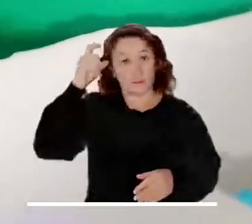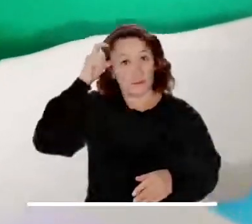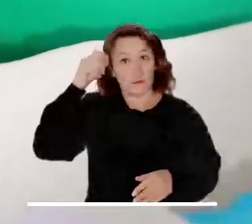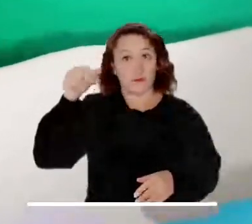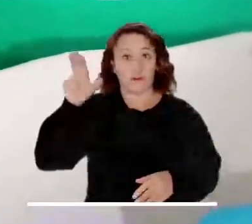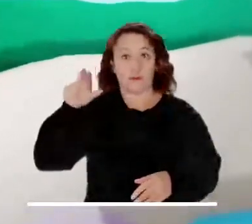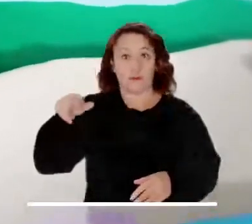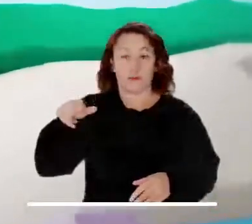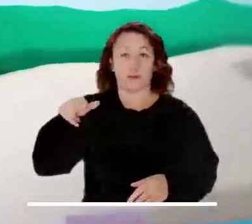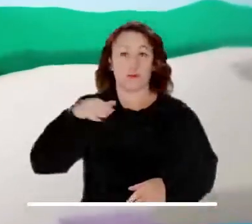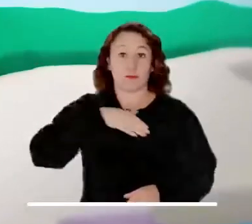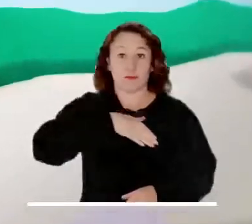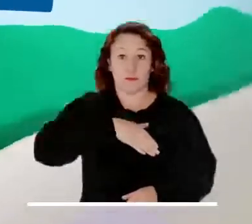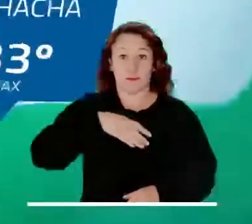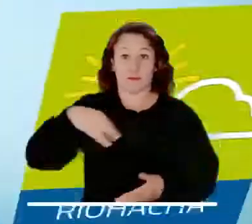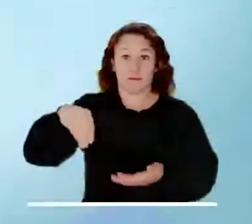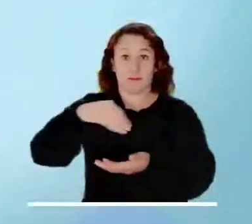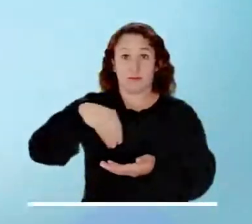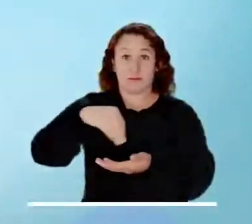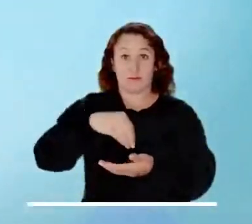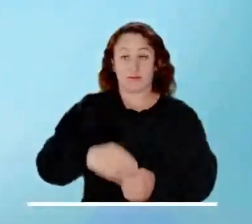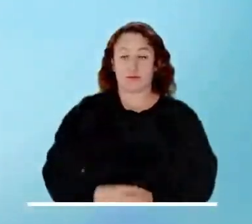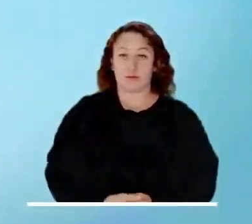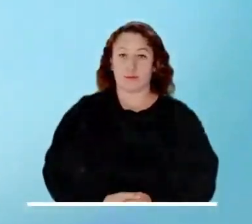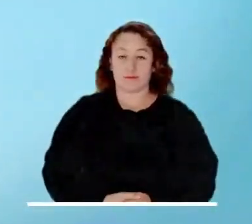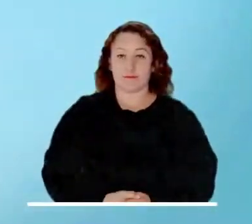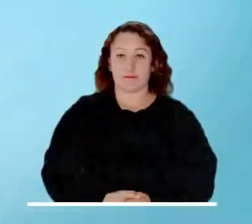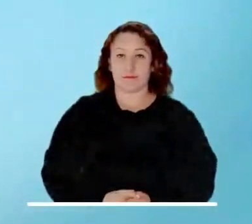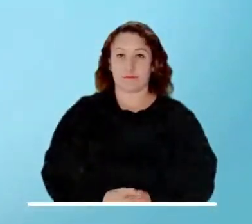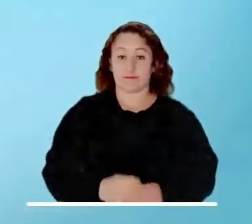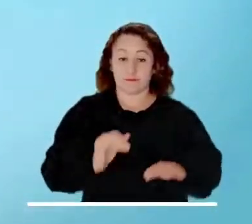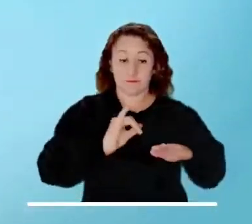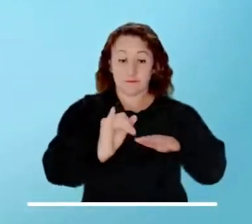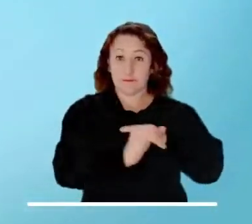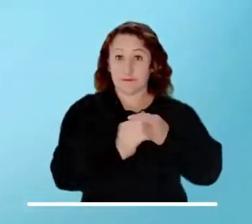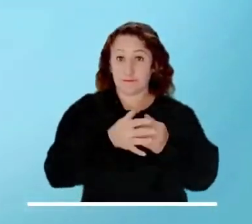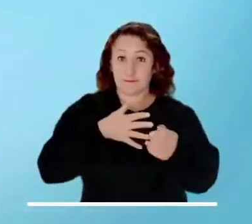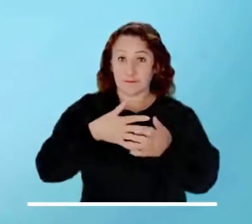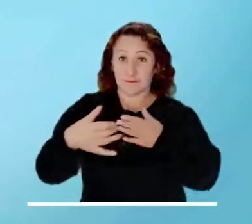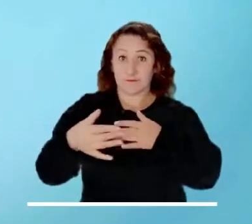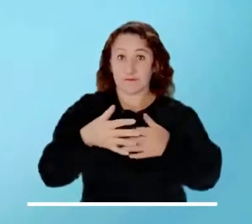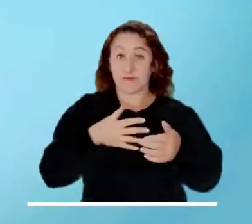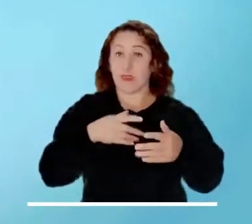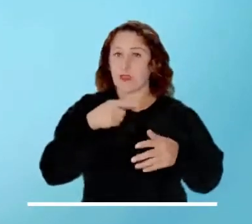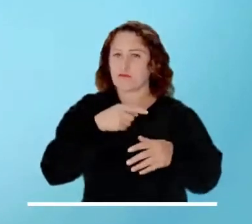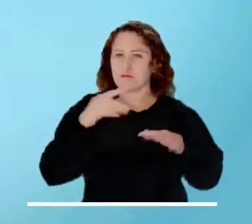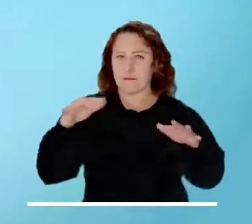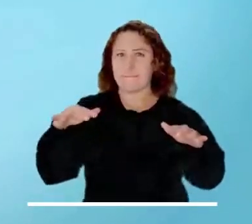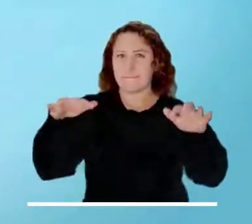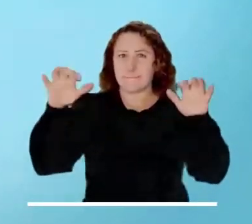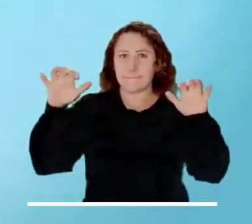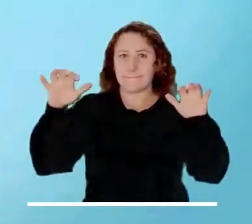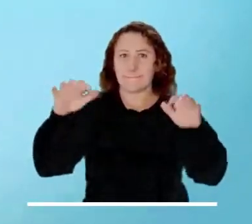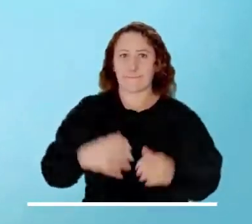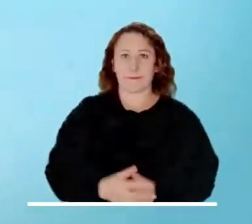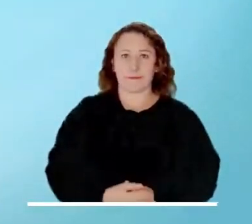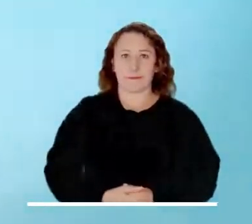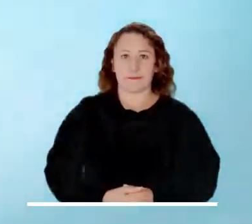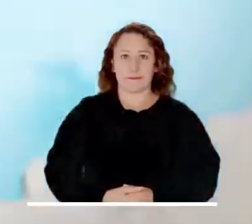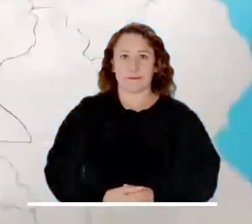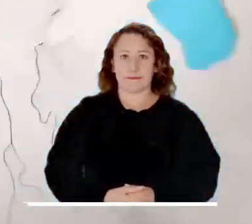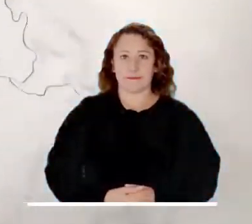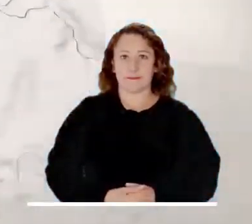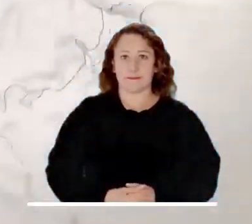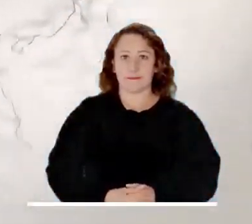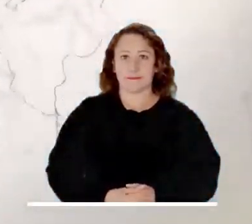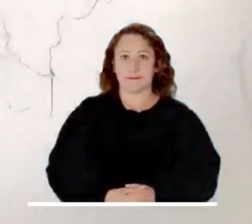Santa Marta, Córdoba, Sucre, Bolívar y Atlántico. Mientras que para las islas de San Andrés y Providencia se prevé tiempo